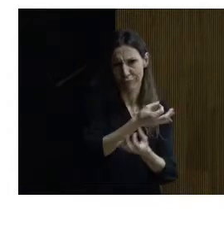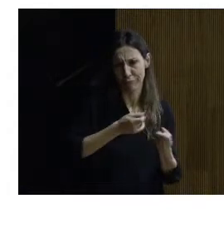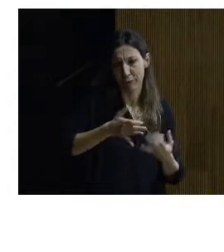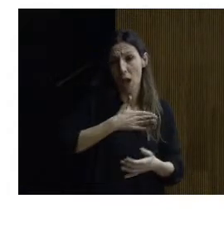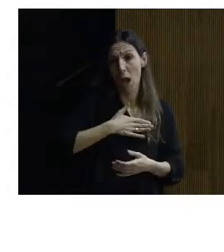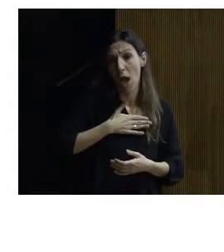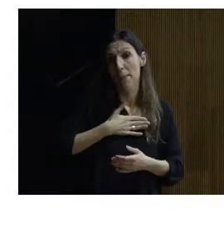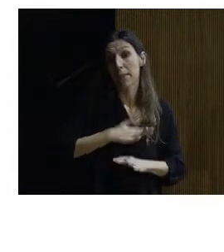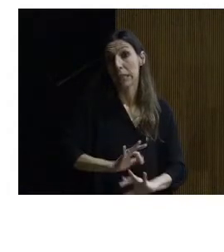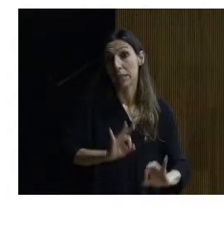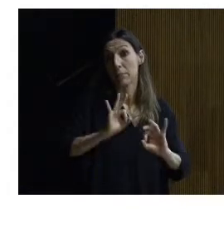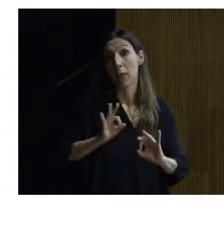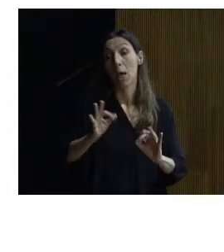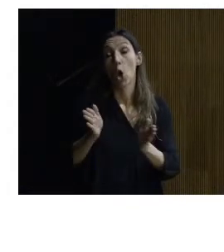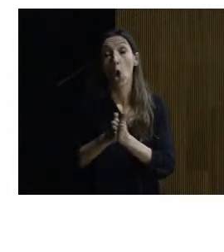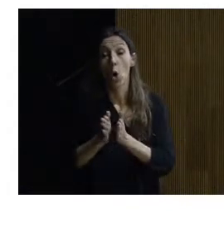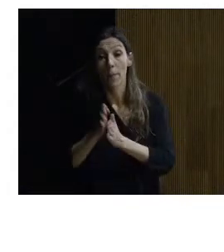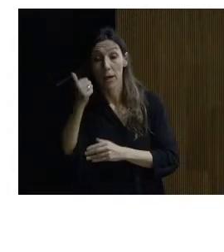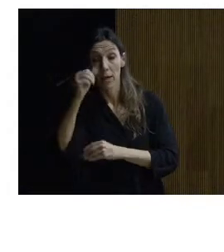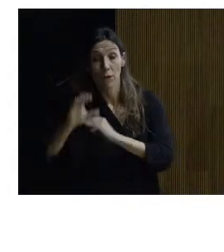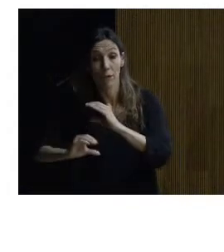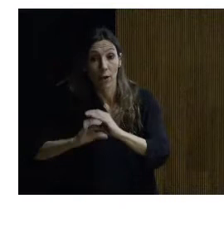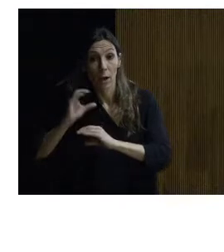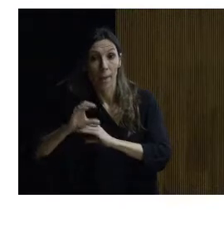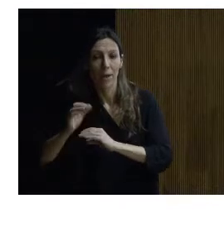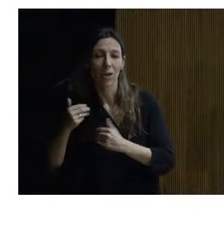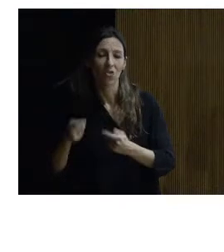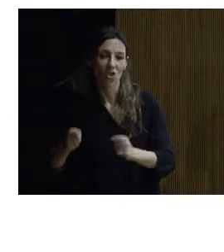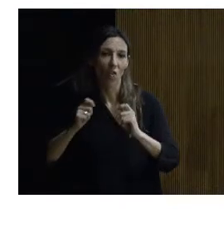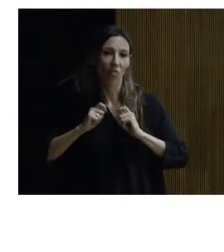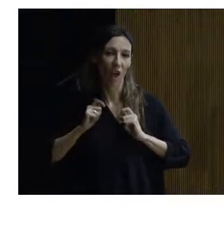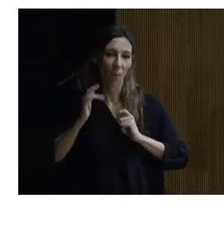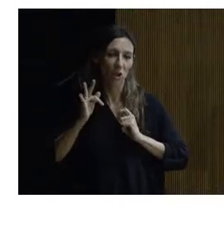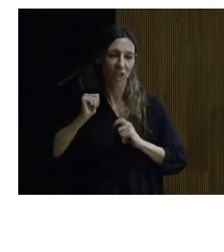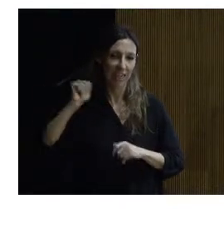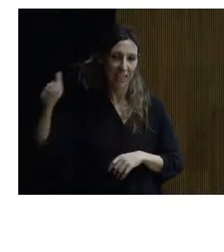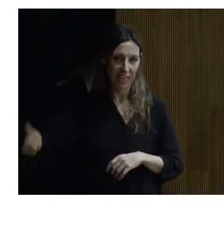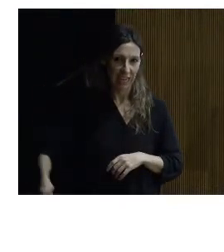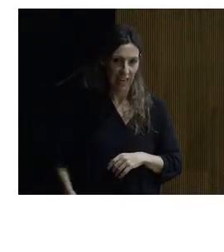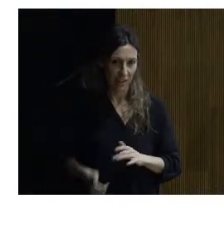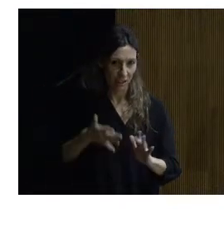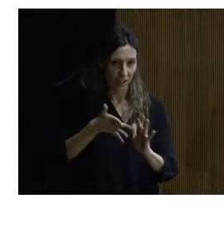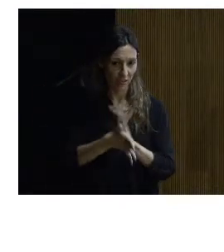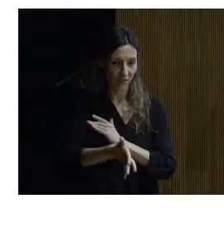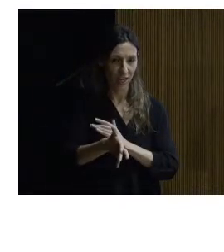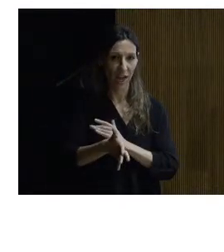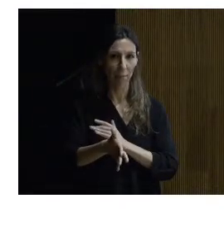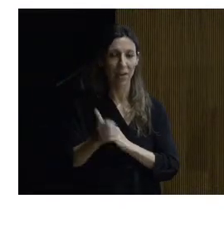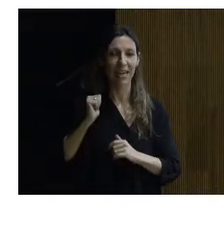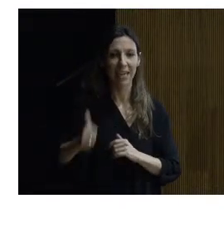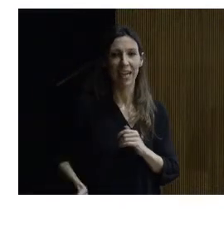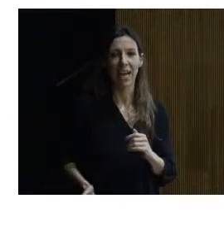en concreto y a mis compañeros del CEAPAT nos enriquecían en lo que significa la arquitectura del Instituto Eduardo Torroja por cierto